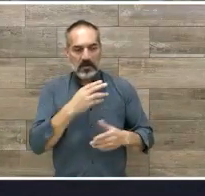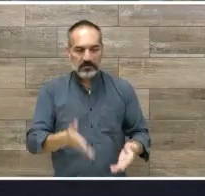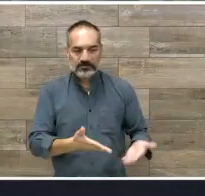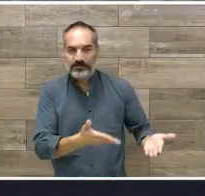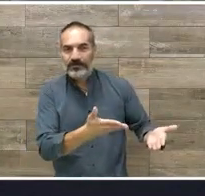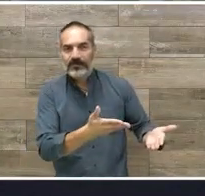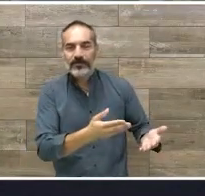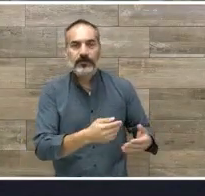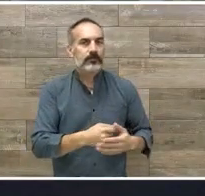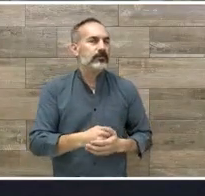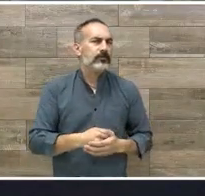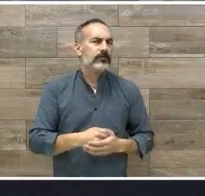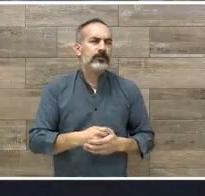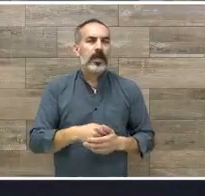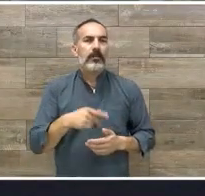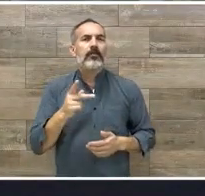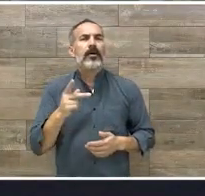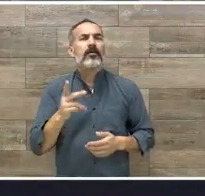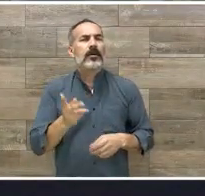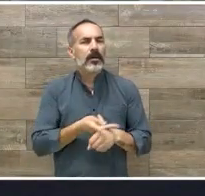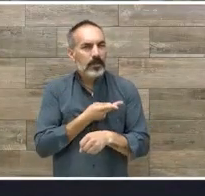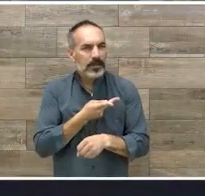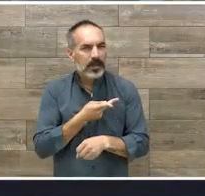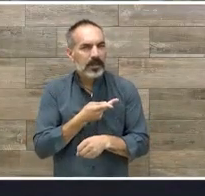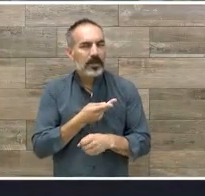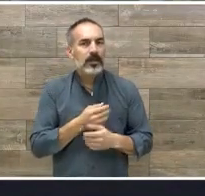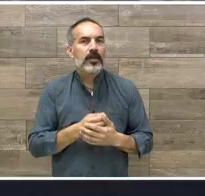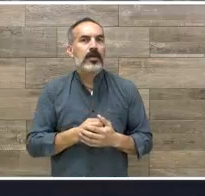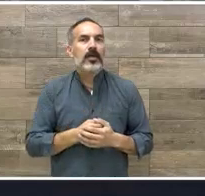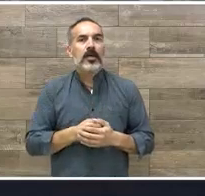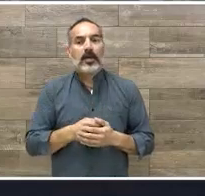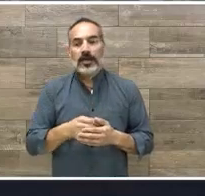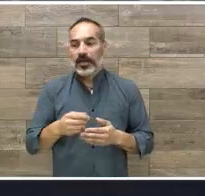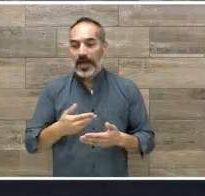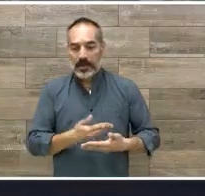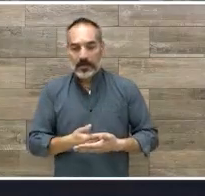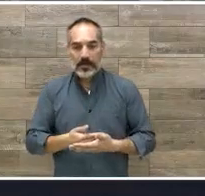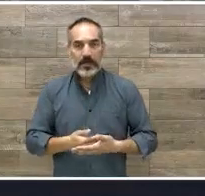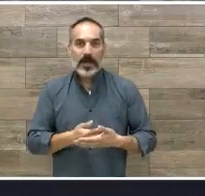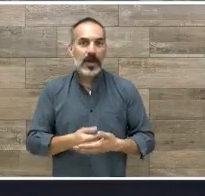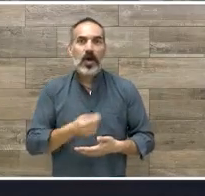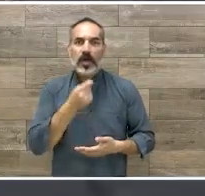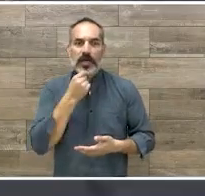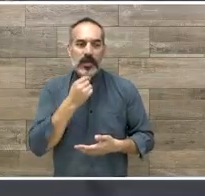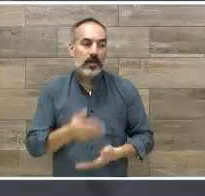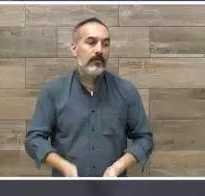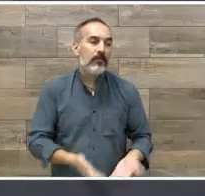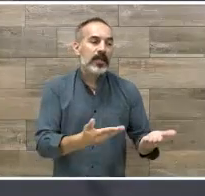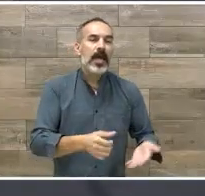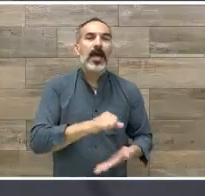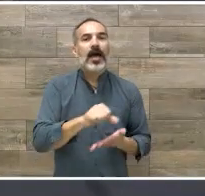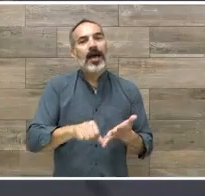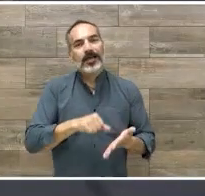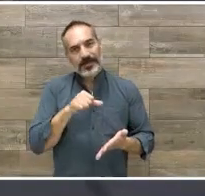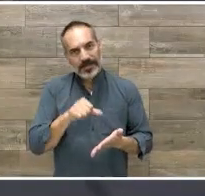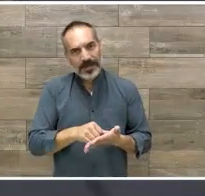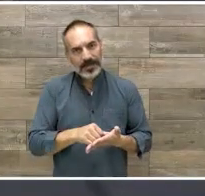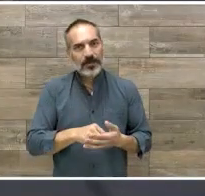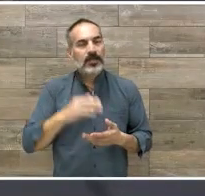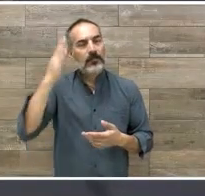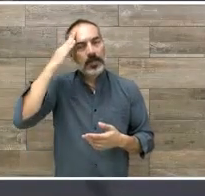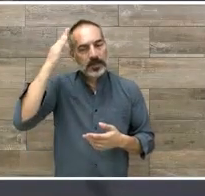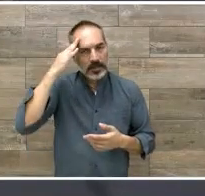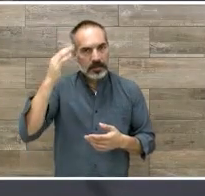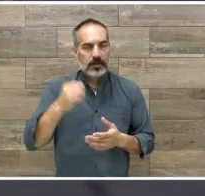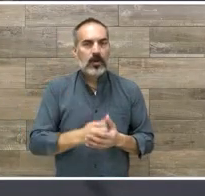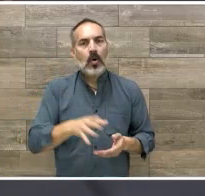entonces qué es lo que hacen que los mandan a este a centros de estimulación o este aprenden